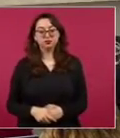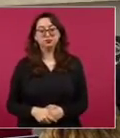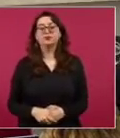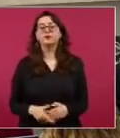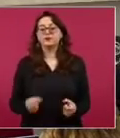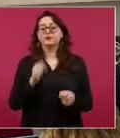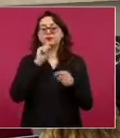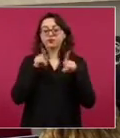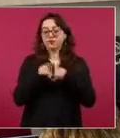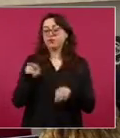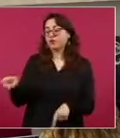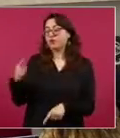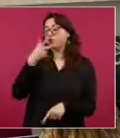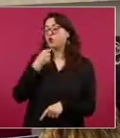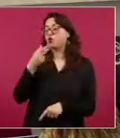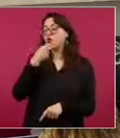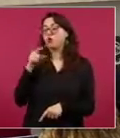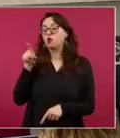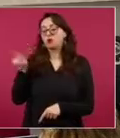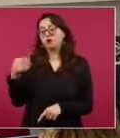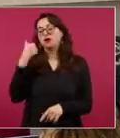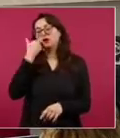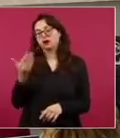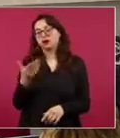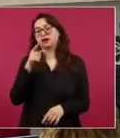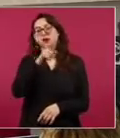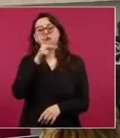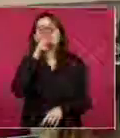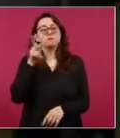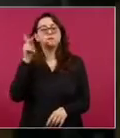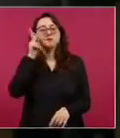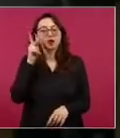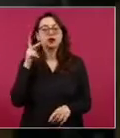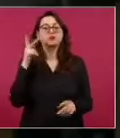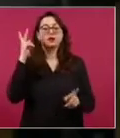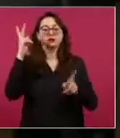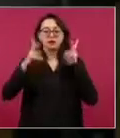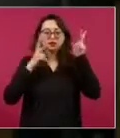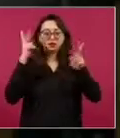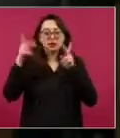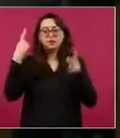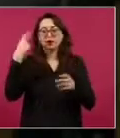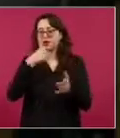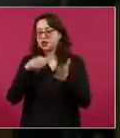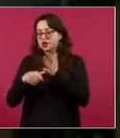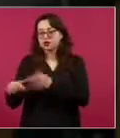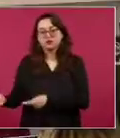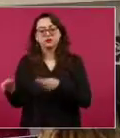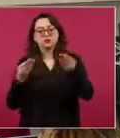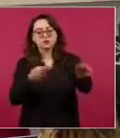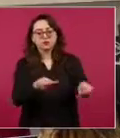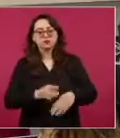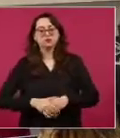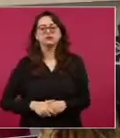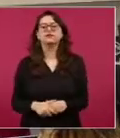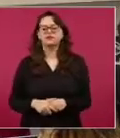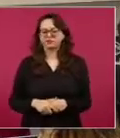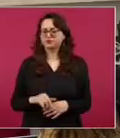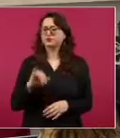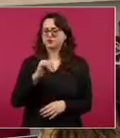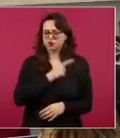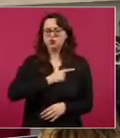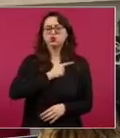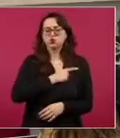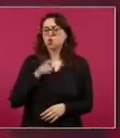algunas cartas de las víctimas, de las personas que han muerto en estos enfrentamientos. Nosotros vamos a recibirlo,